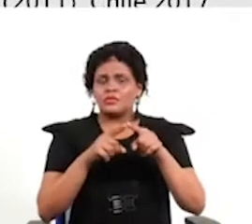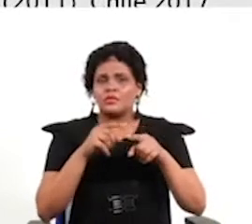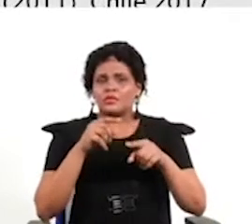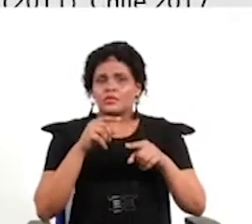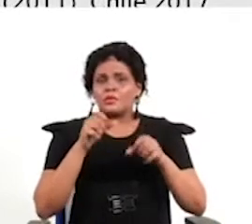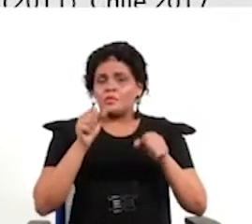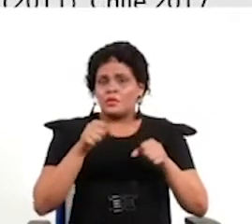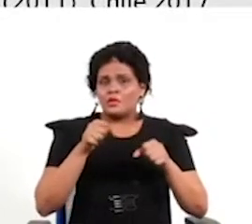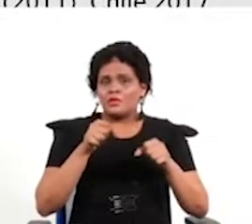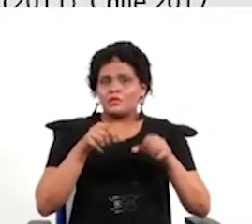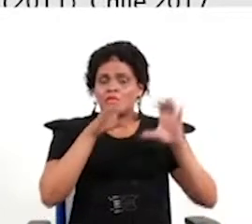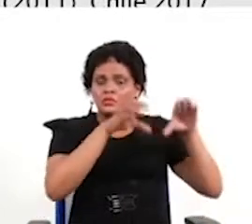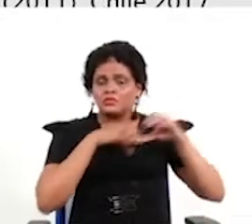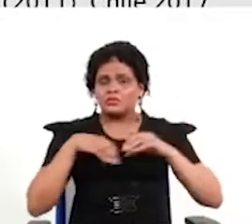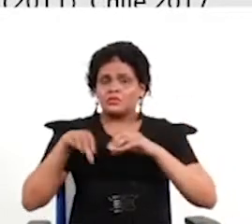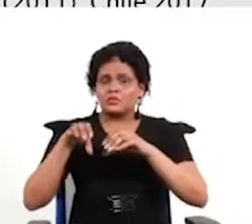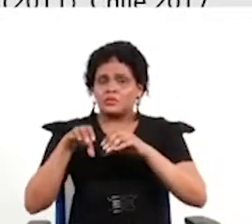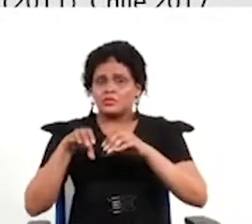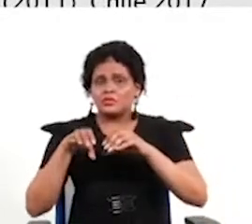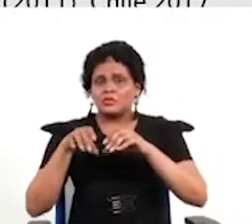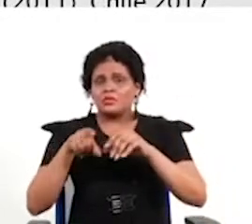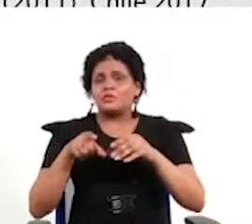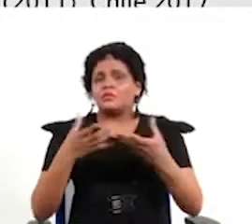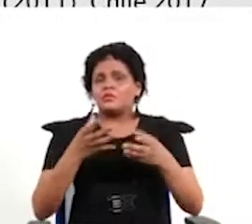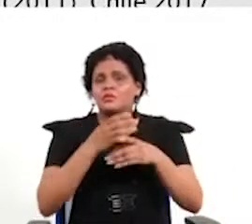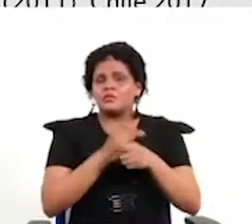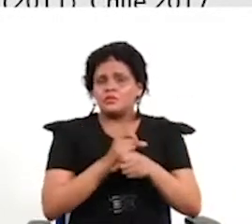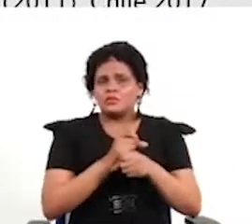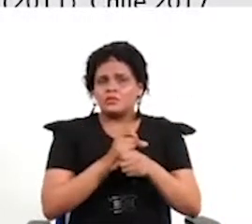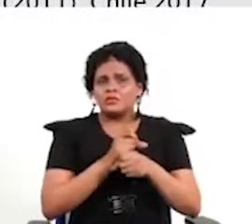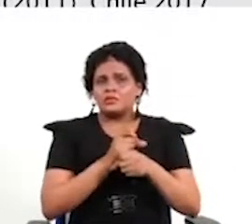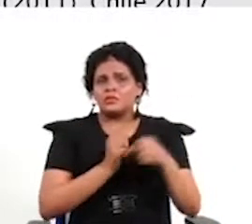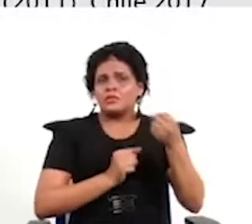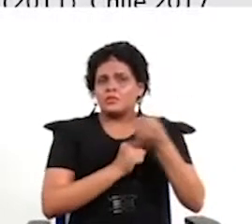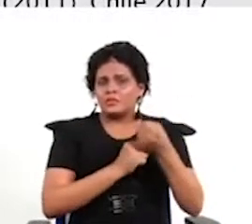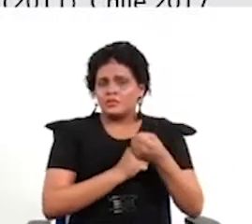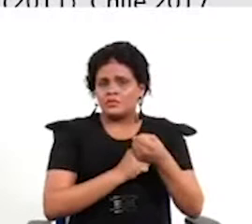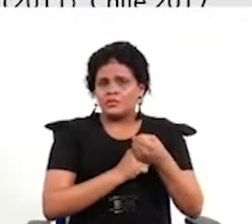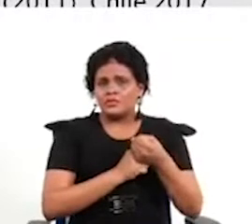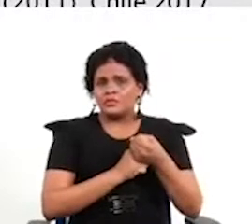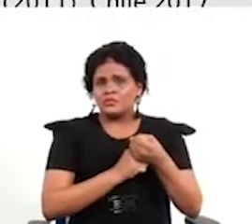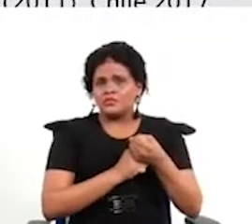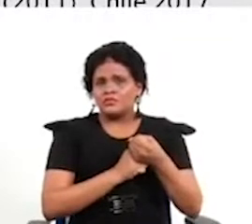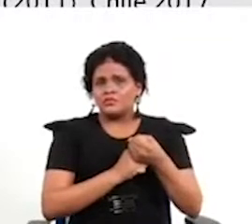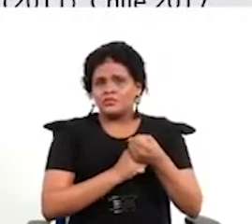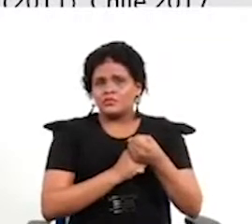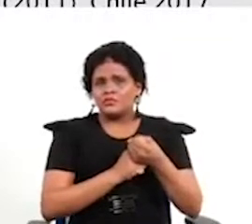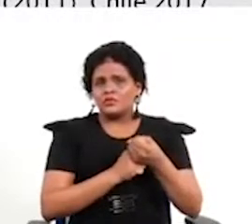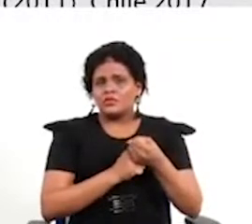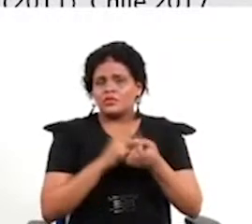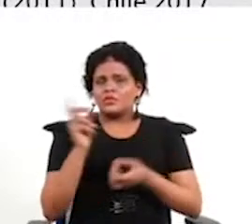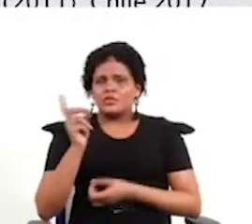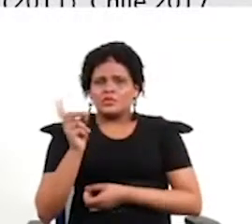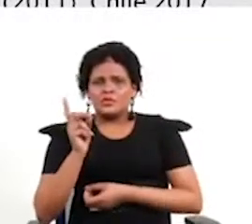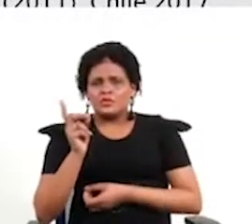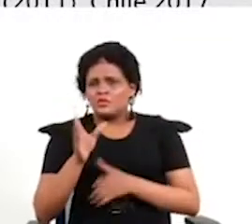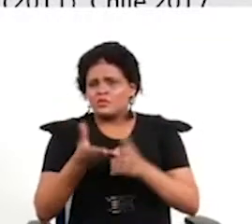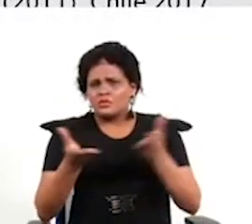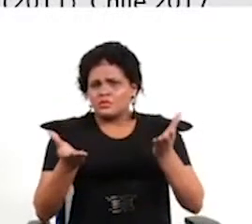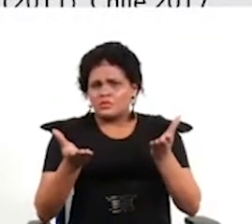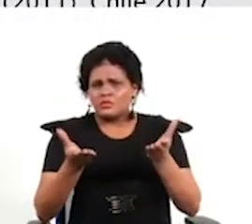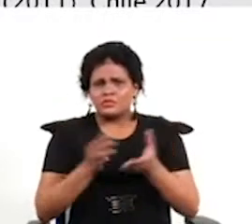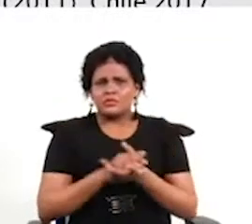llamamos apertura participativa, que incluye gran diversidad de casos, entre ellos Colombia, donde vemos nuevamente que hay